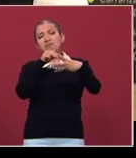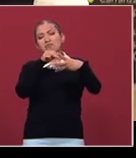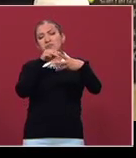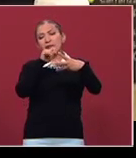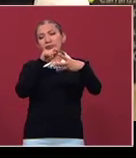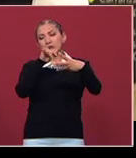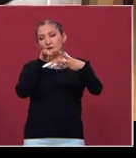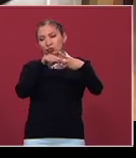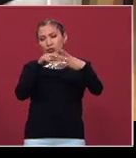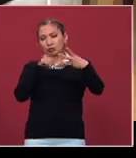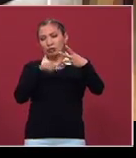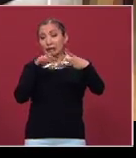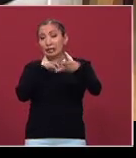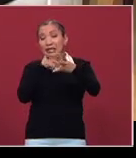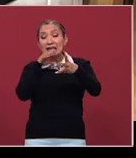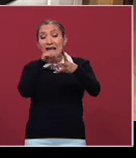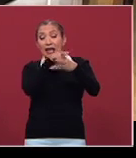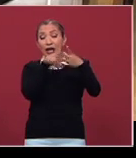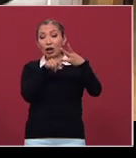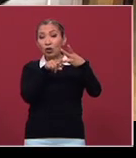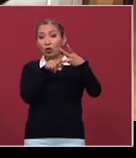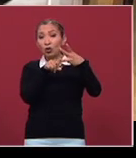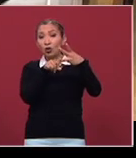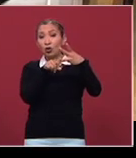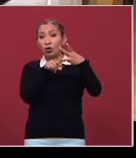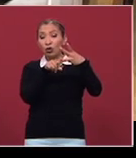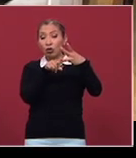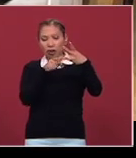Y creo que es una